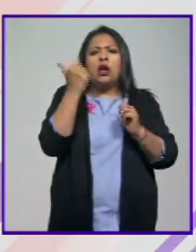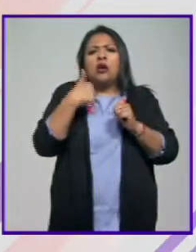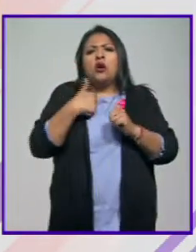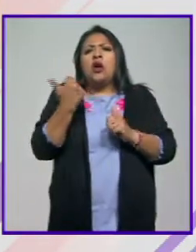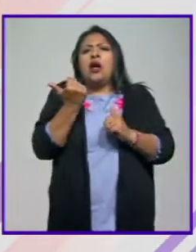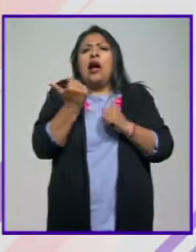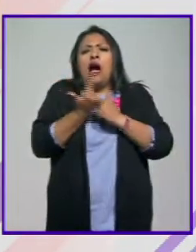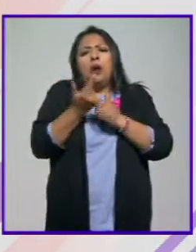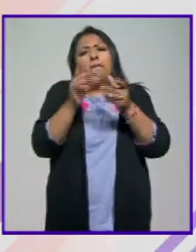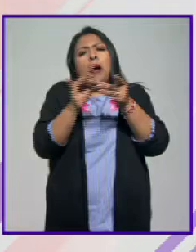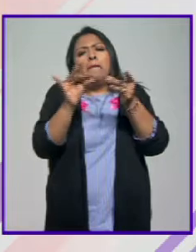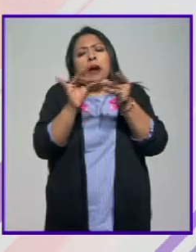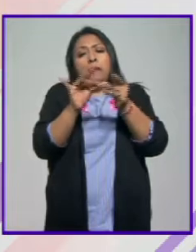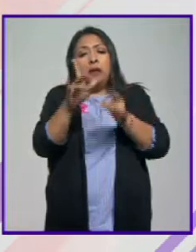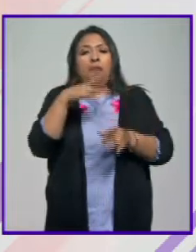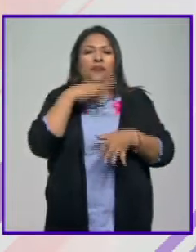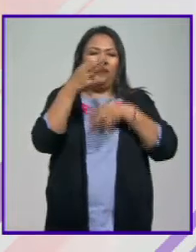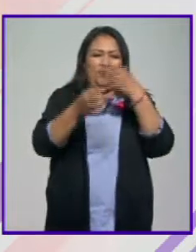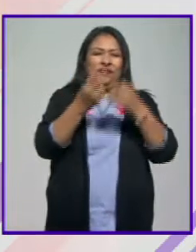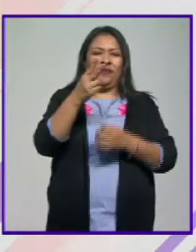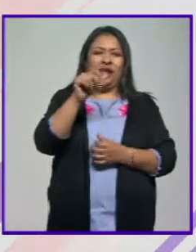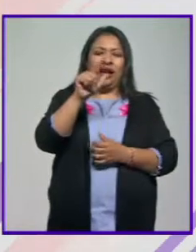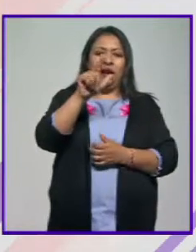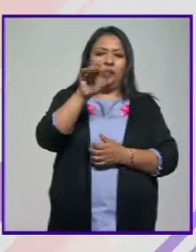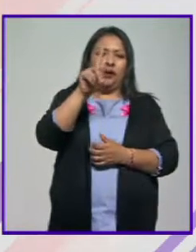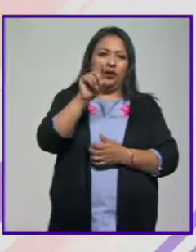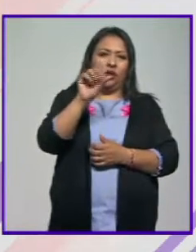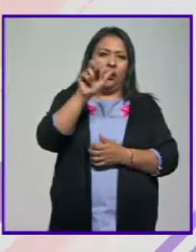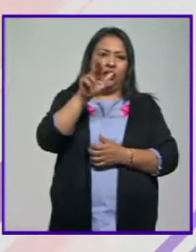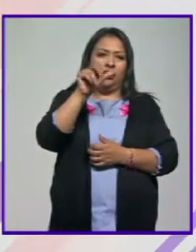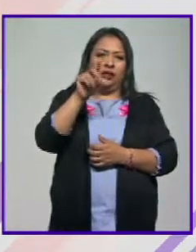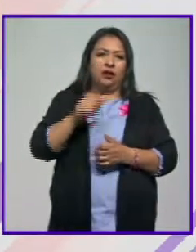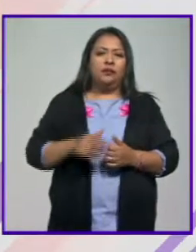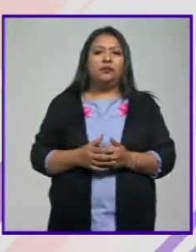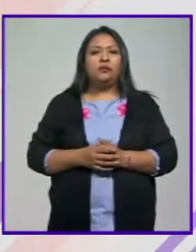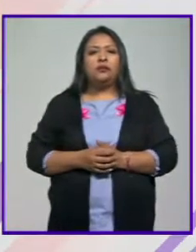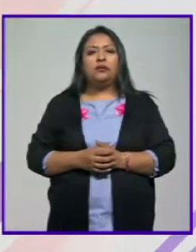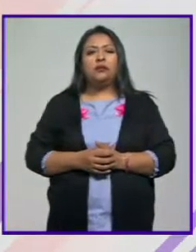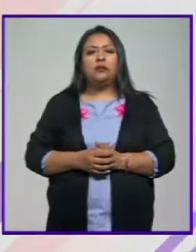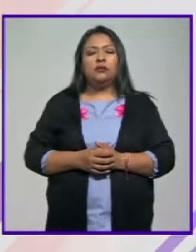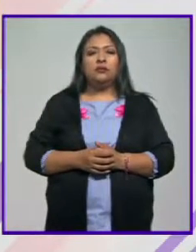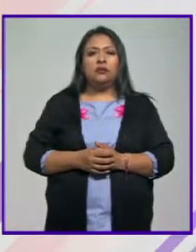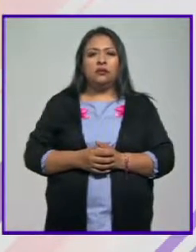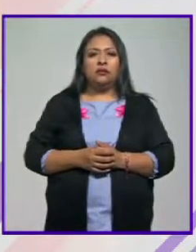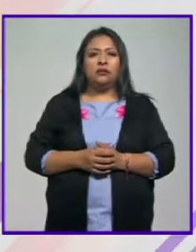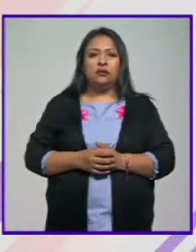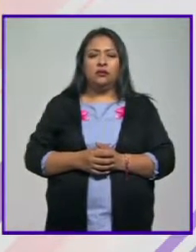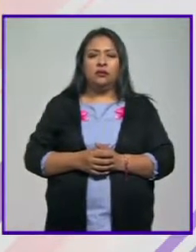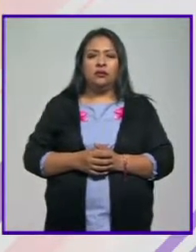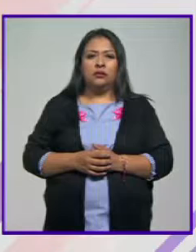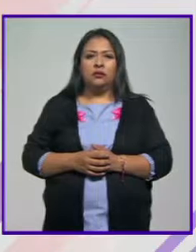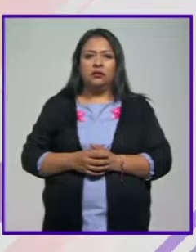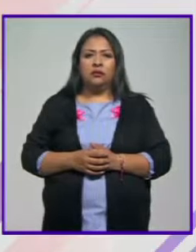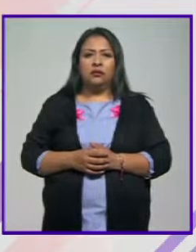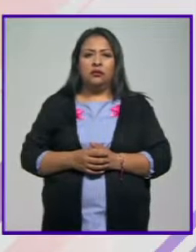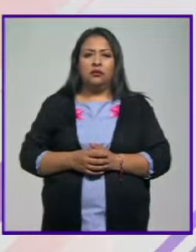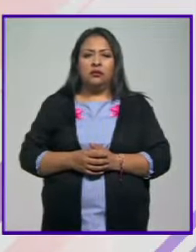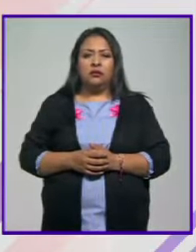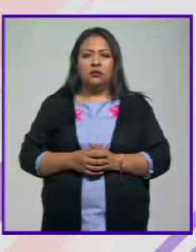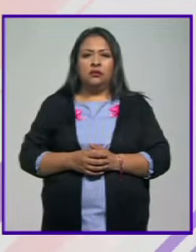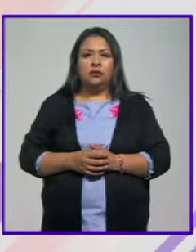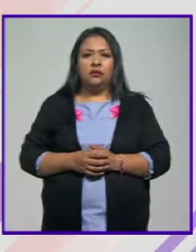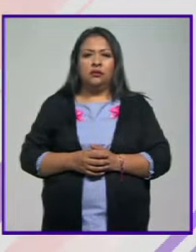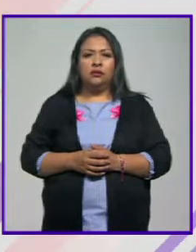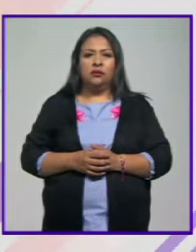falta. Noticias 22, Alberto Aranda. Están habiendo la posibilidad de escuchar una enorme cantidad de voces que habían quedado